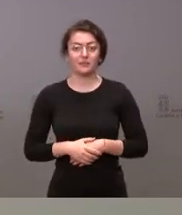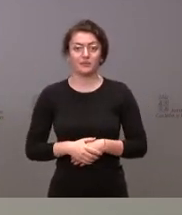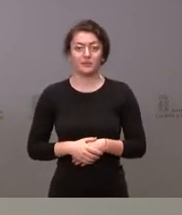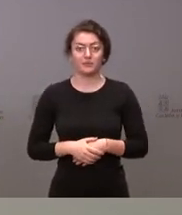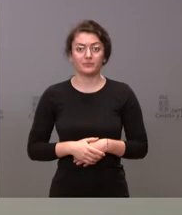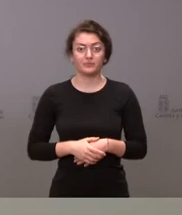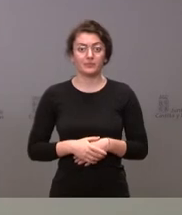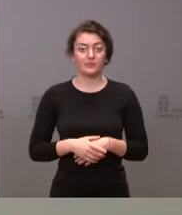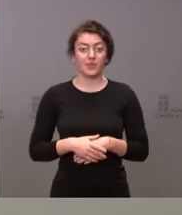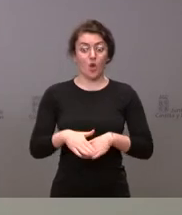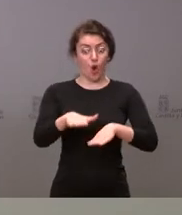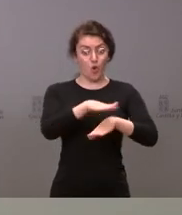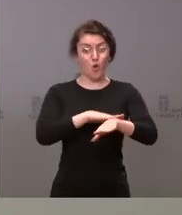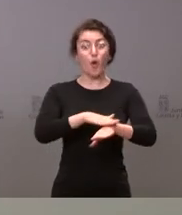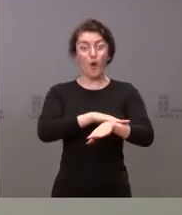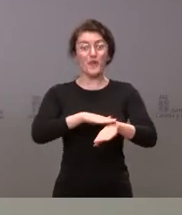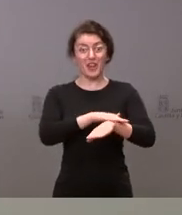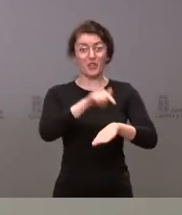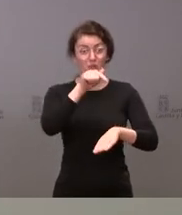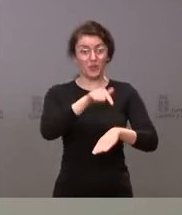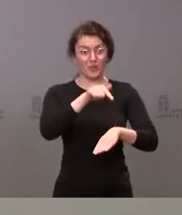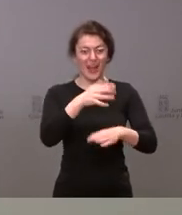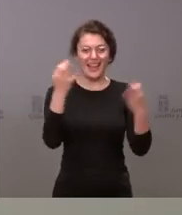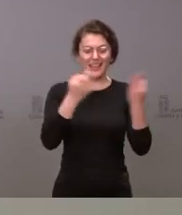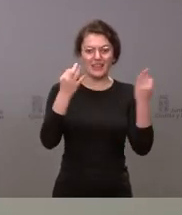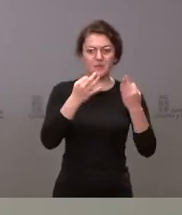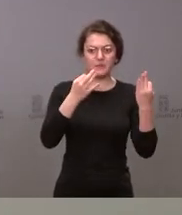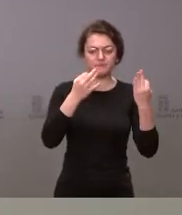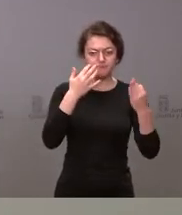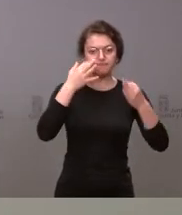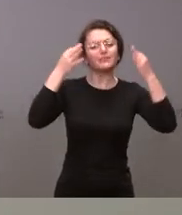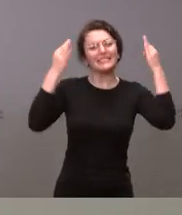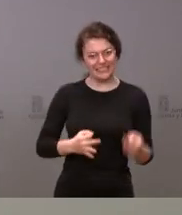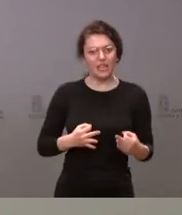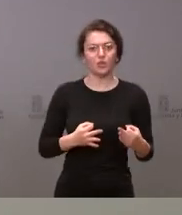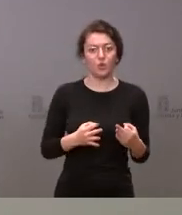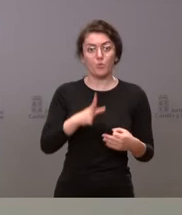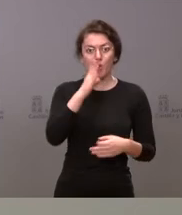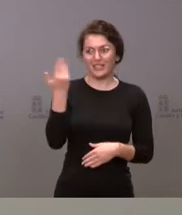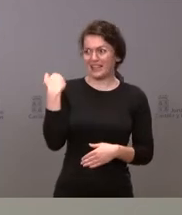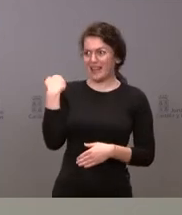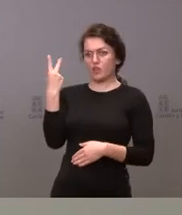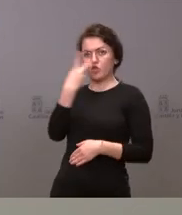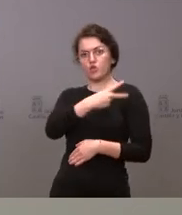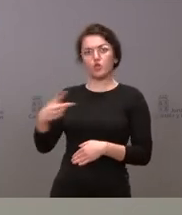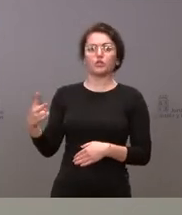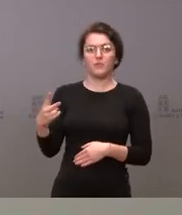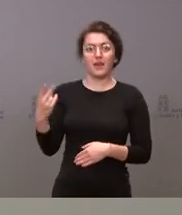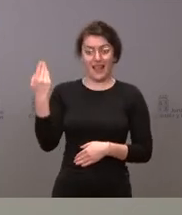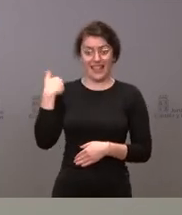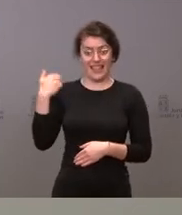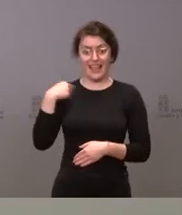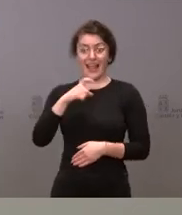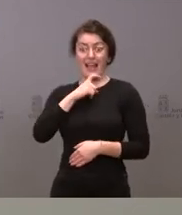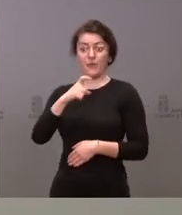tome el gobierno de España en serio este asunto ya se lo vinimos diciendo hace casi dos semanas en aquella